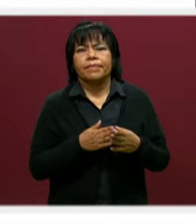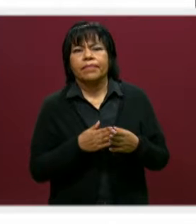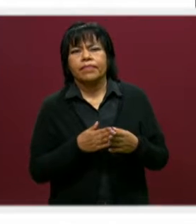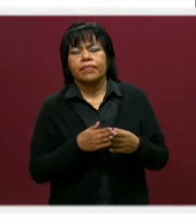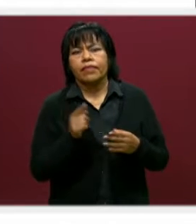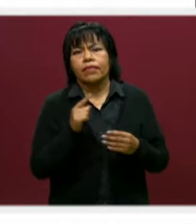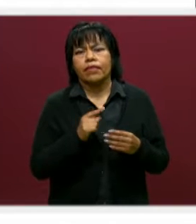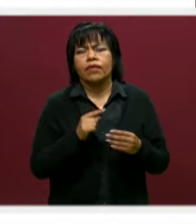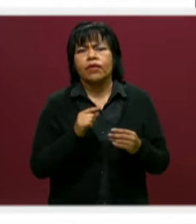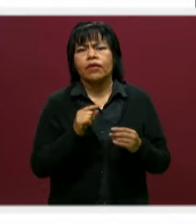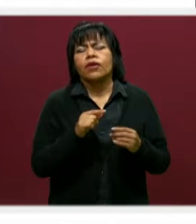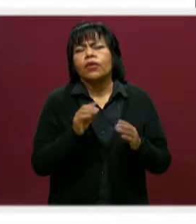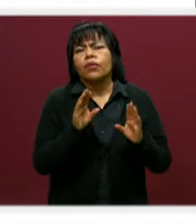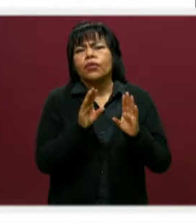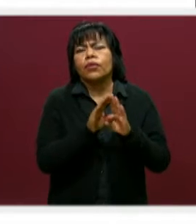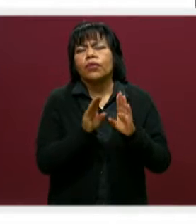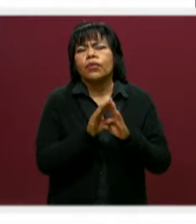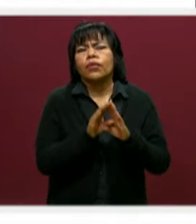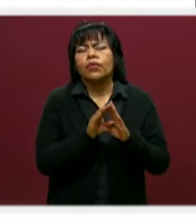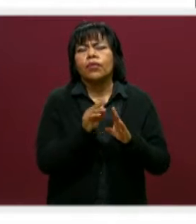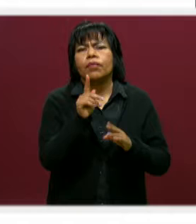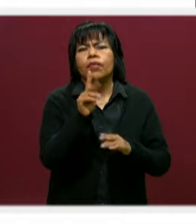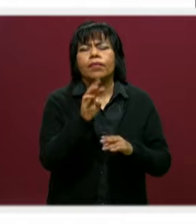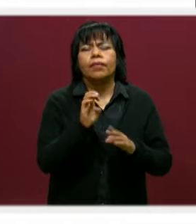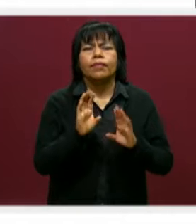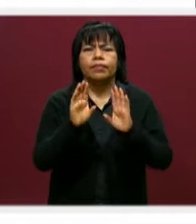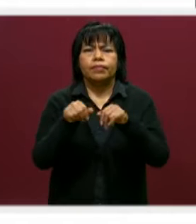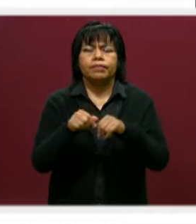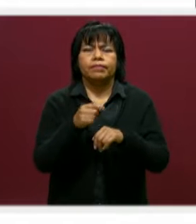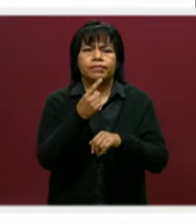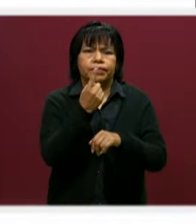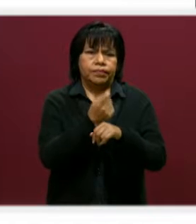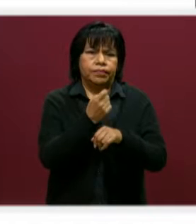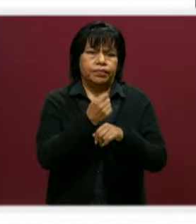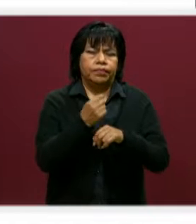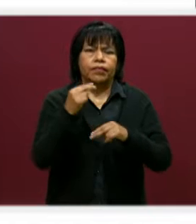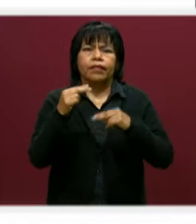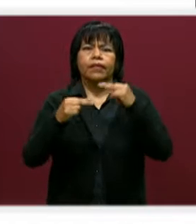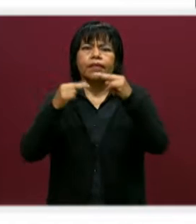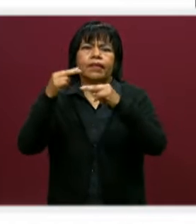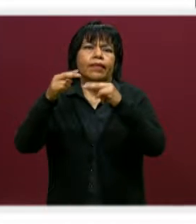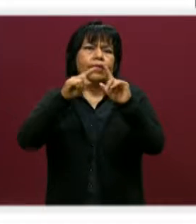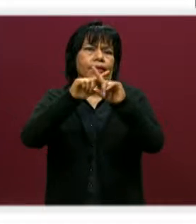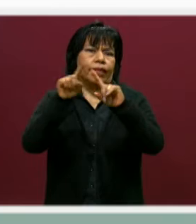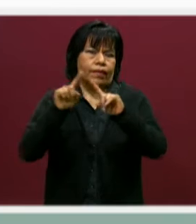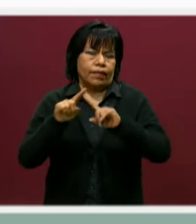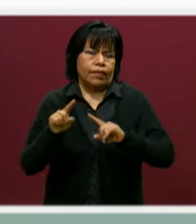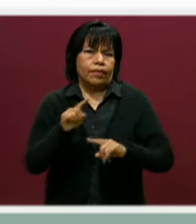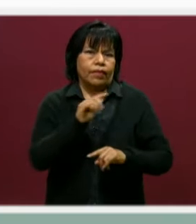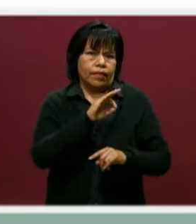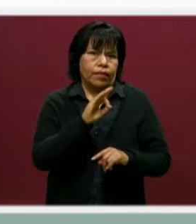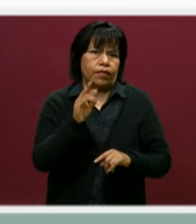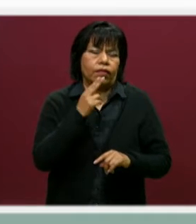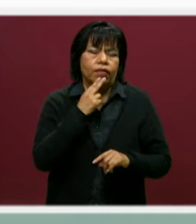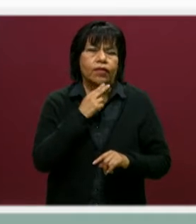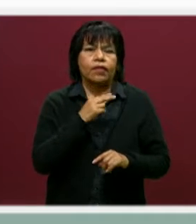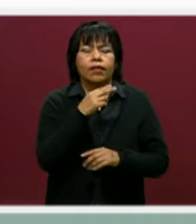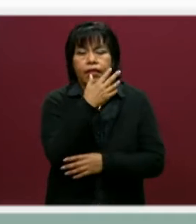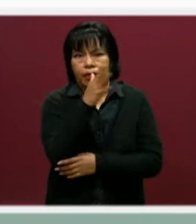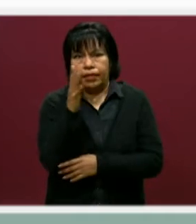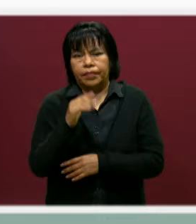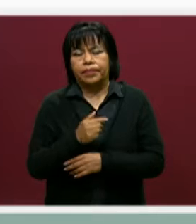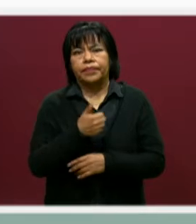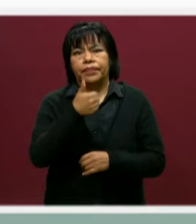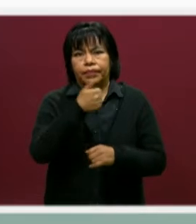del proceso de preinscripciones a primeros grados de diferentes niveles educativos. Estamos hablando de preescolares,